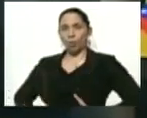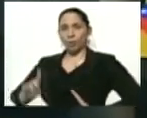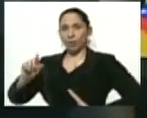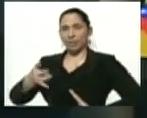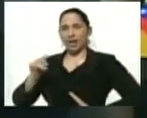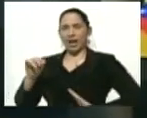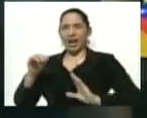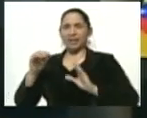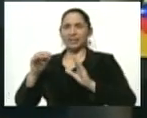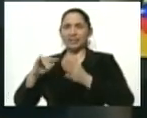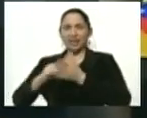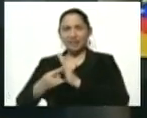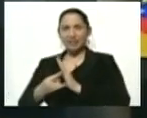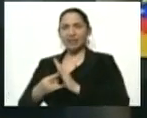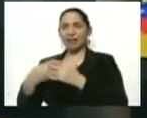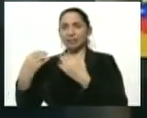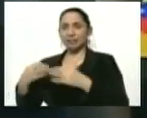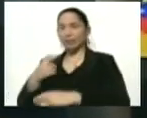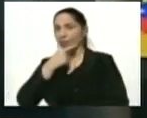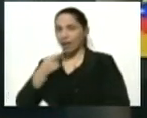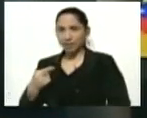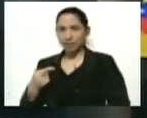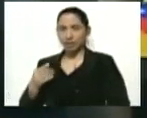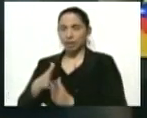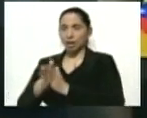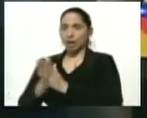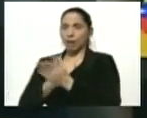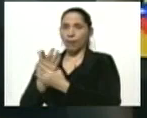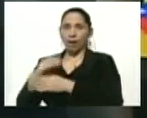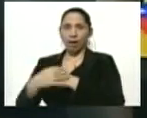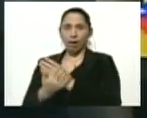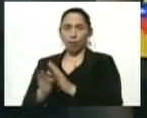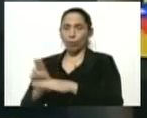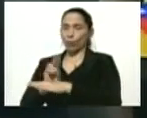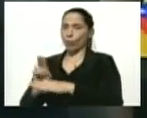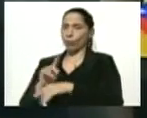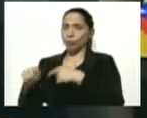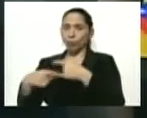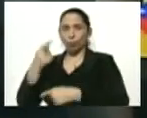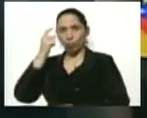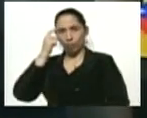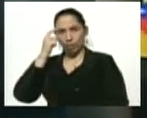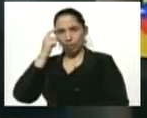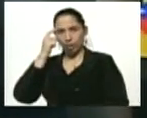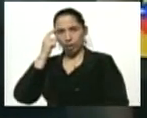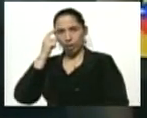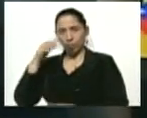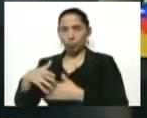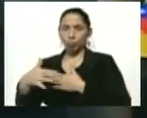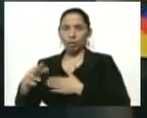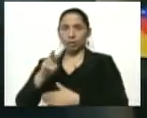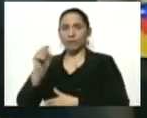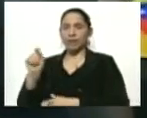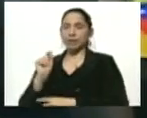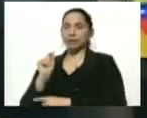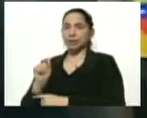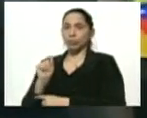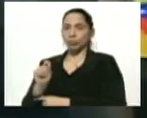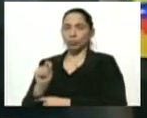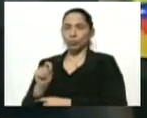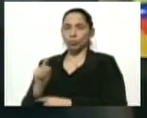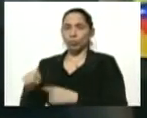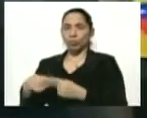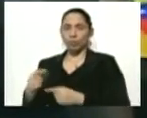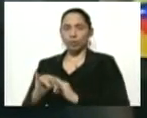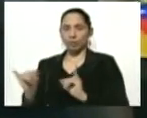técnicas sencillas del lavado de las manos que tenemos que aprender y utilizar de manera diaria durante 20 segundos. Vamos nuevamente a